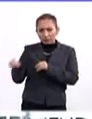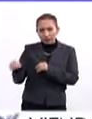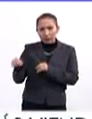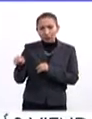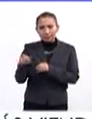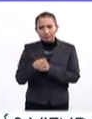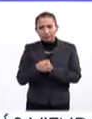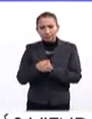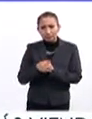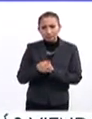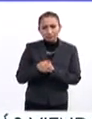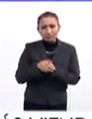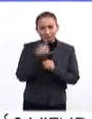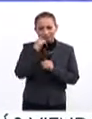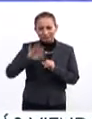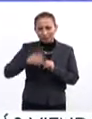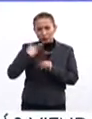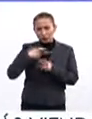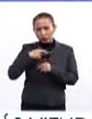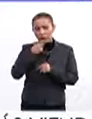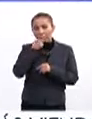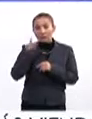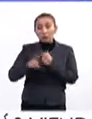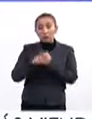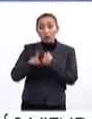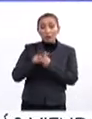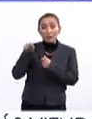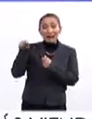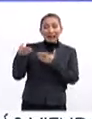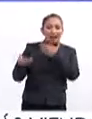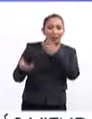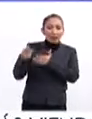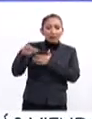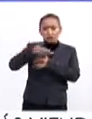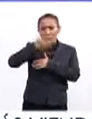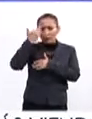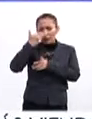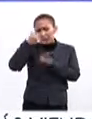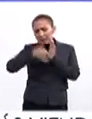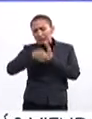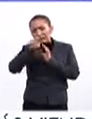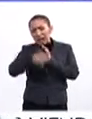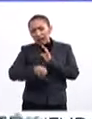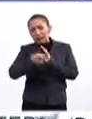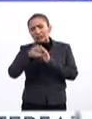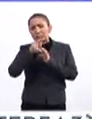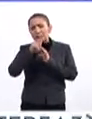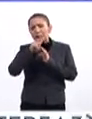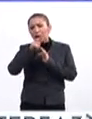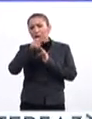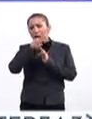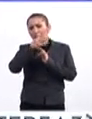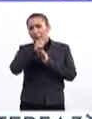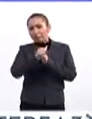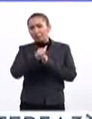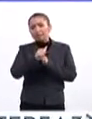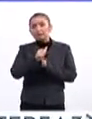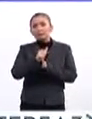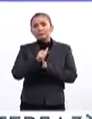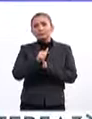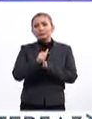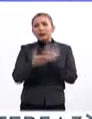me decía un especialista que el problema es que como a veces no sabía muy bien la onda de la paleografía, a veces